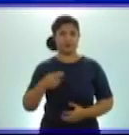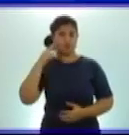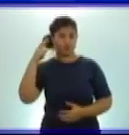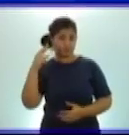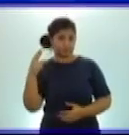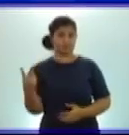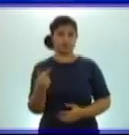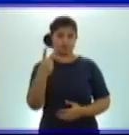continuamos trabajando.